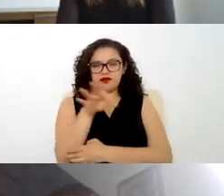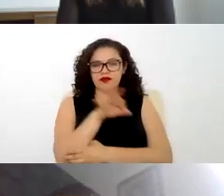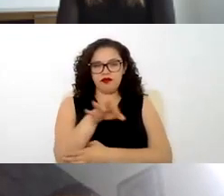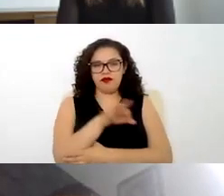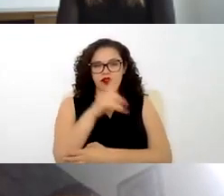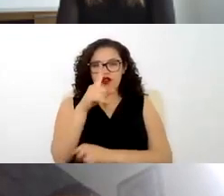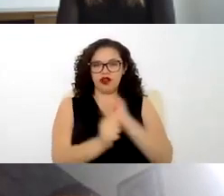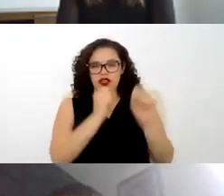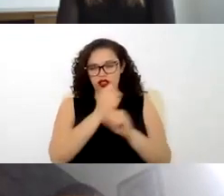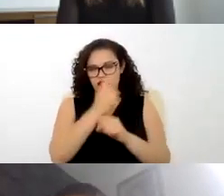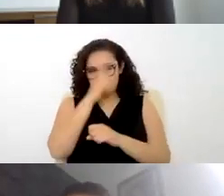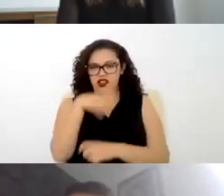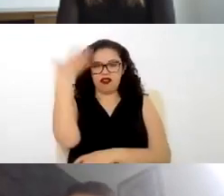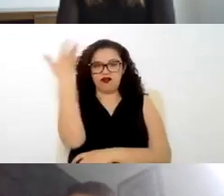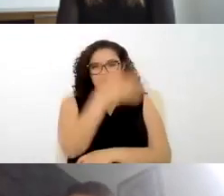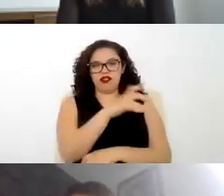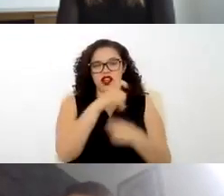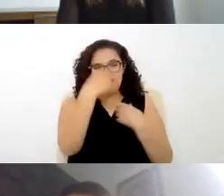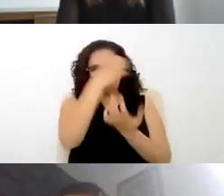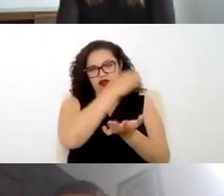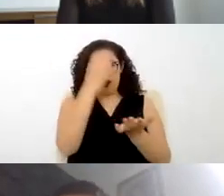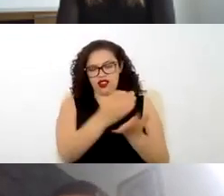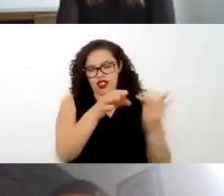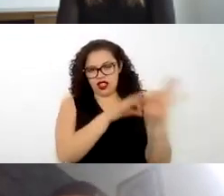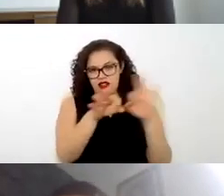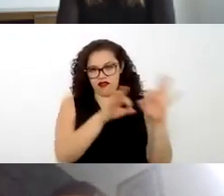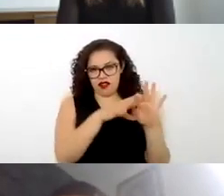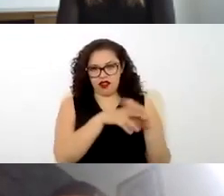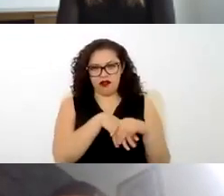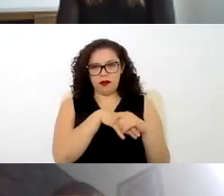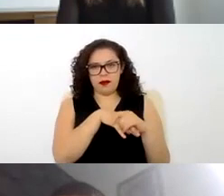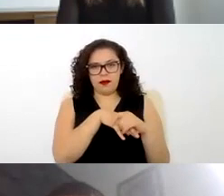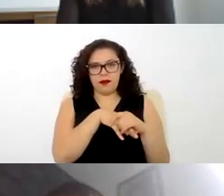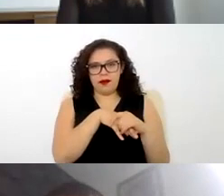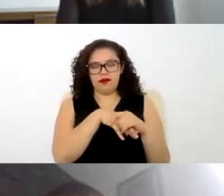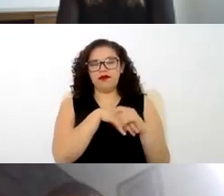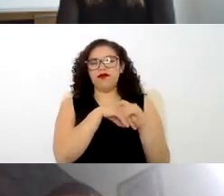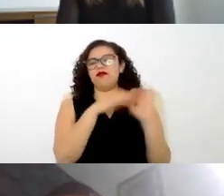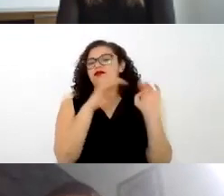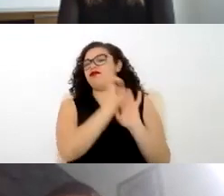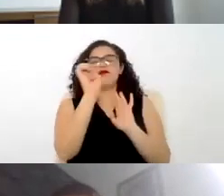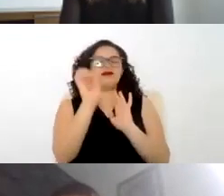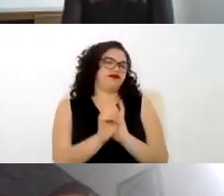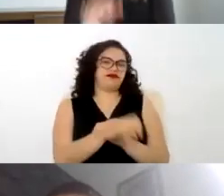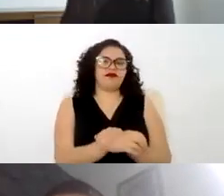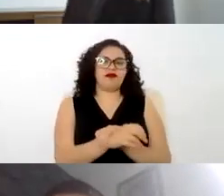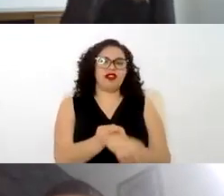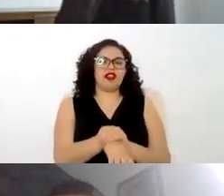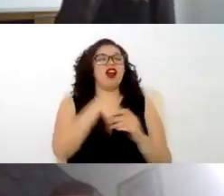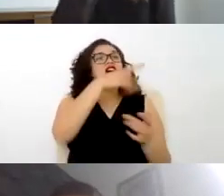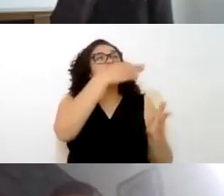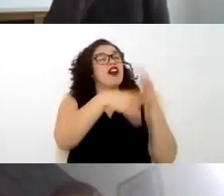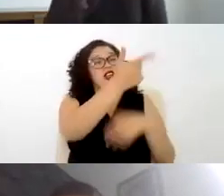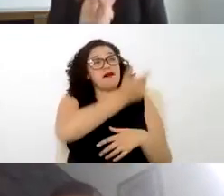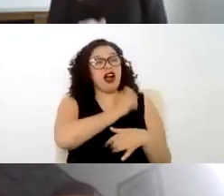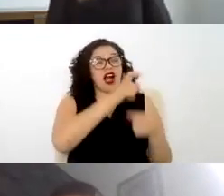partir de que es exigible una obligación laboral como puede ser por ejemplo el pago del salario puede ser